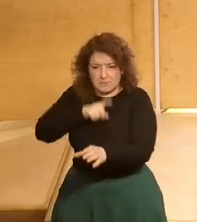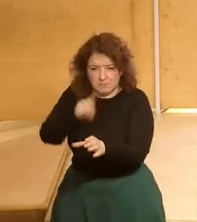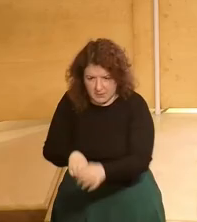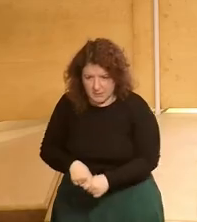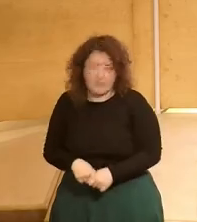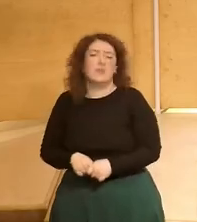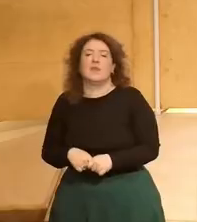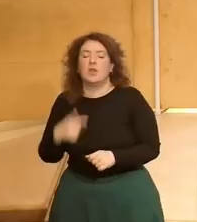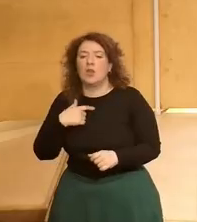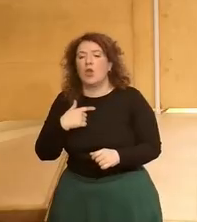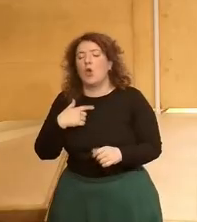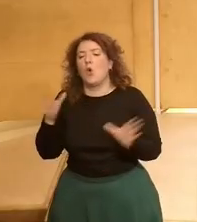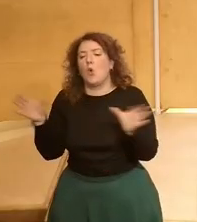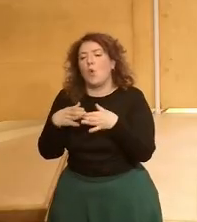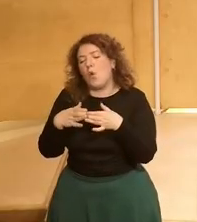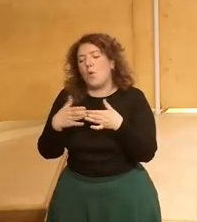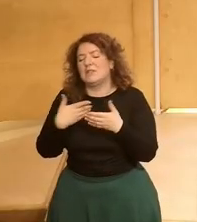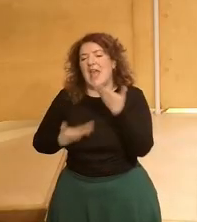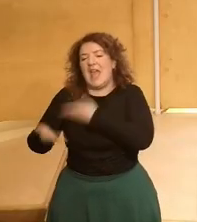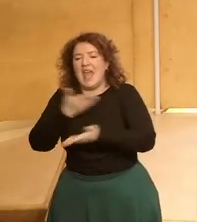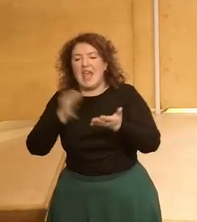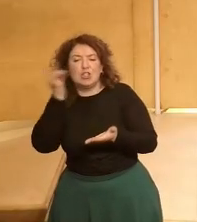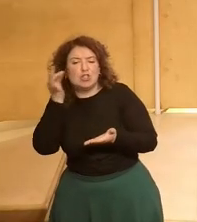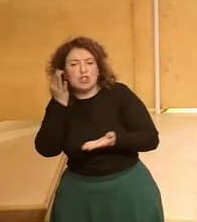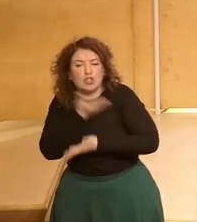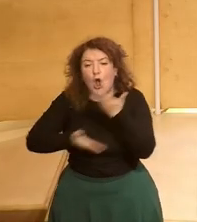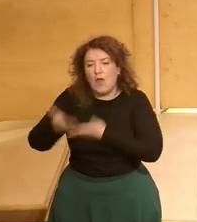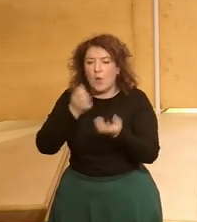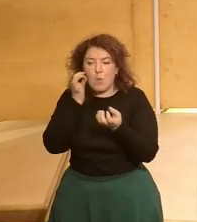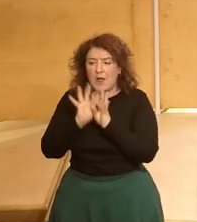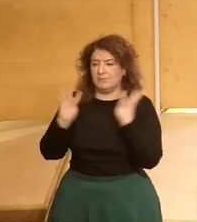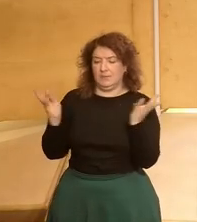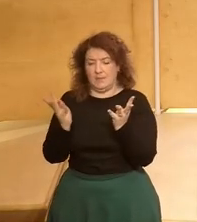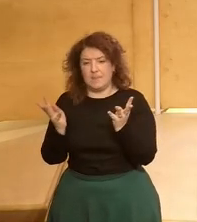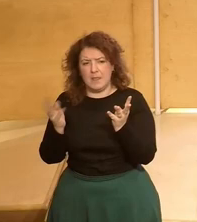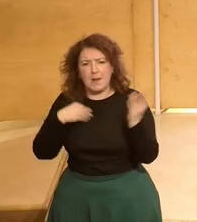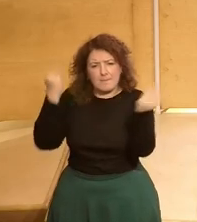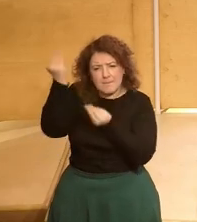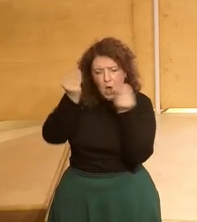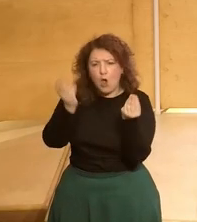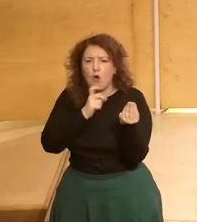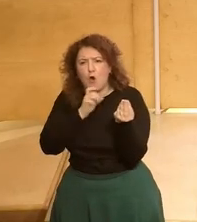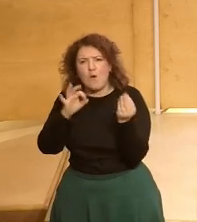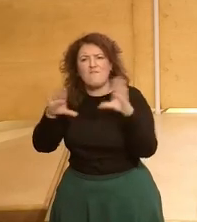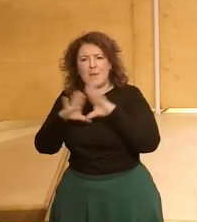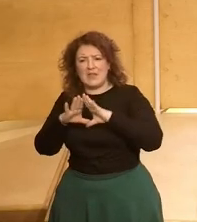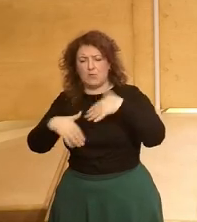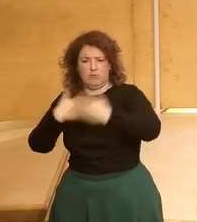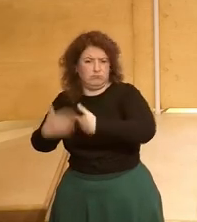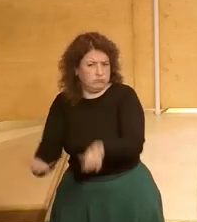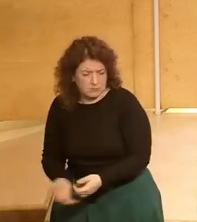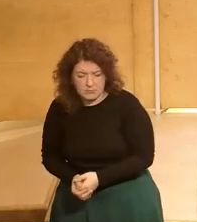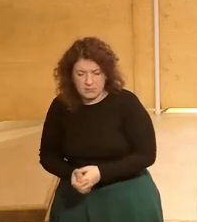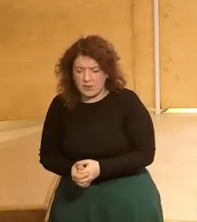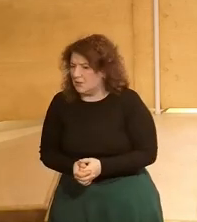de sororidad como digo yo ir ahí con una serie de mujeres o de hombres un poco a pensar a reflexionar sobre el feminismo hay muchas